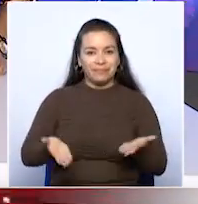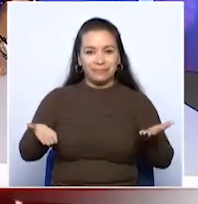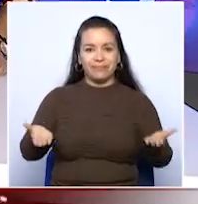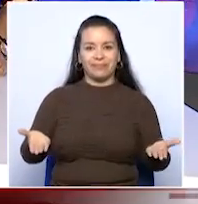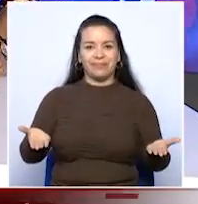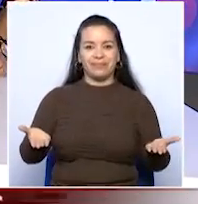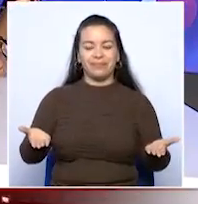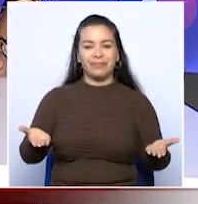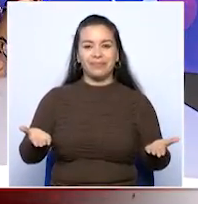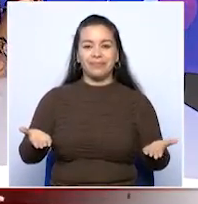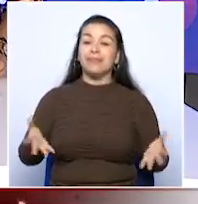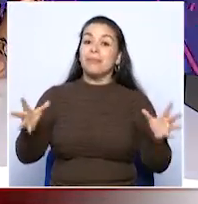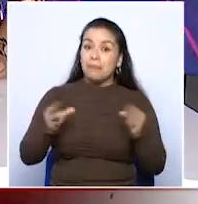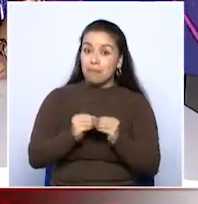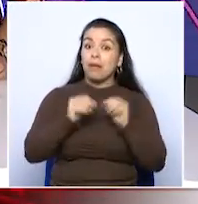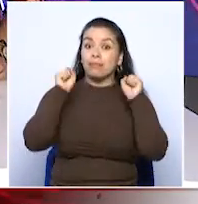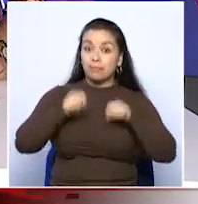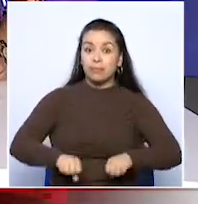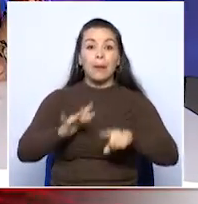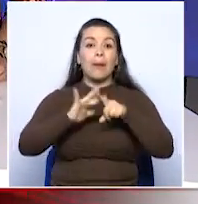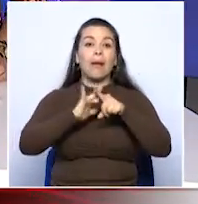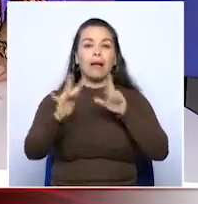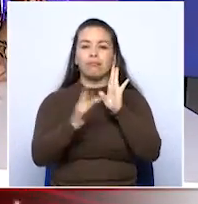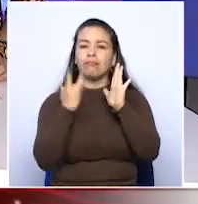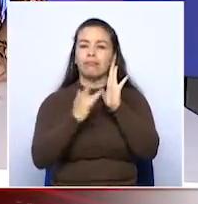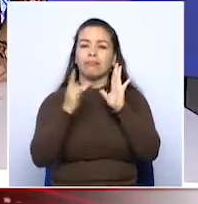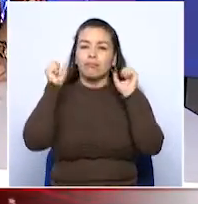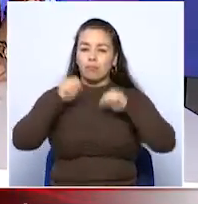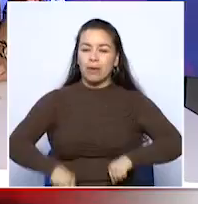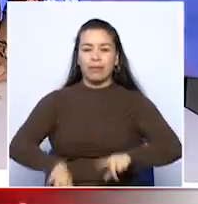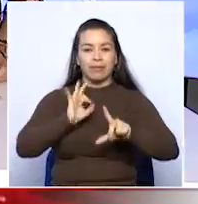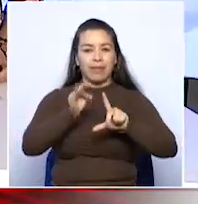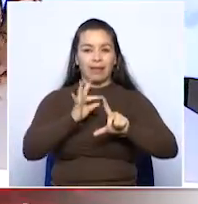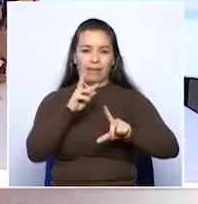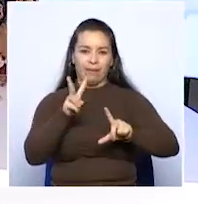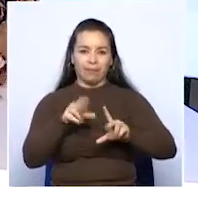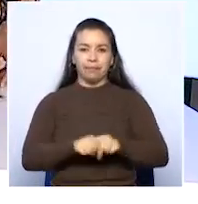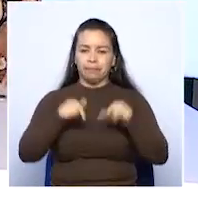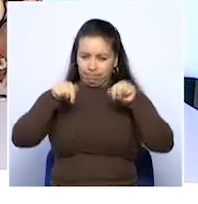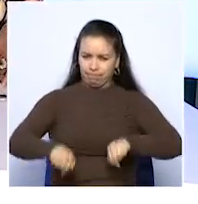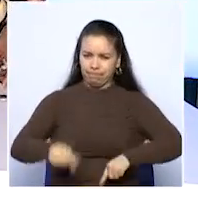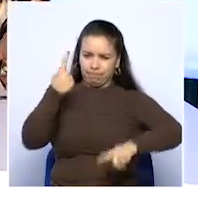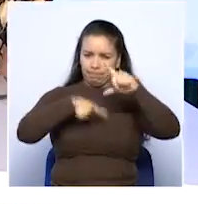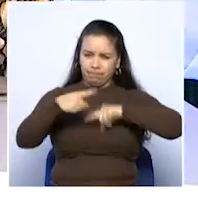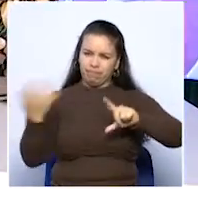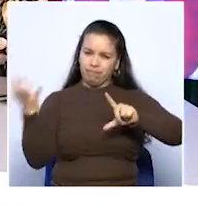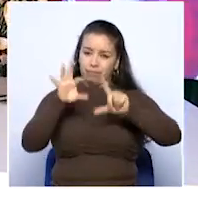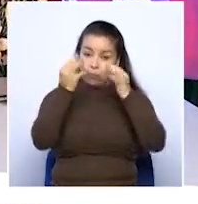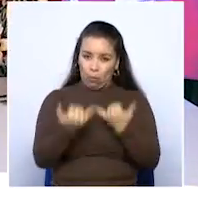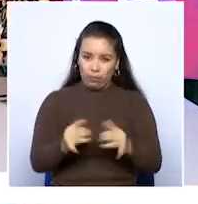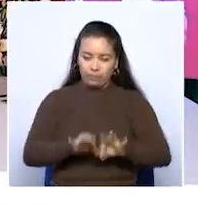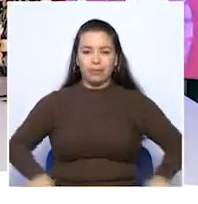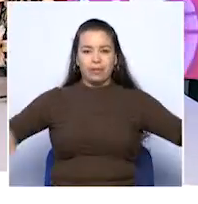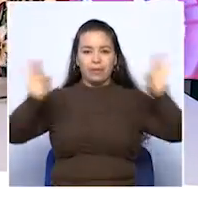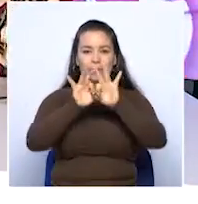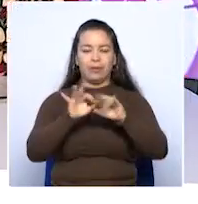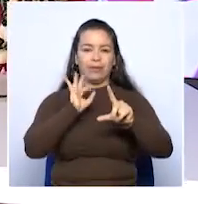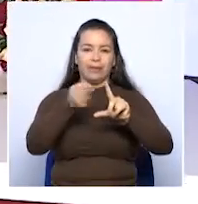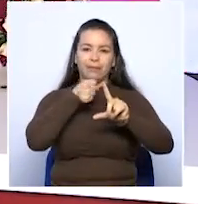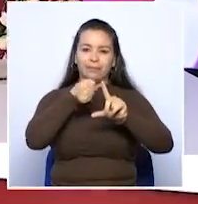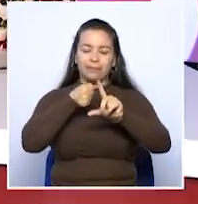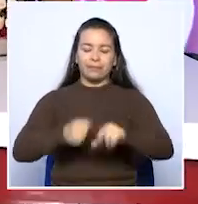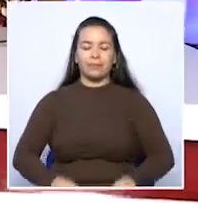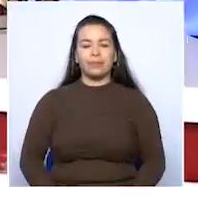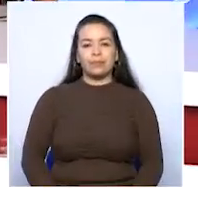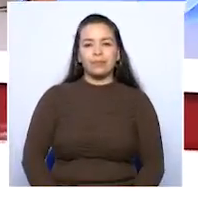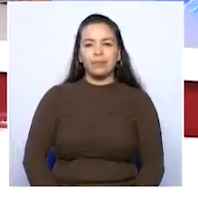.gov.co y a través de nuestro aplicativo móvil Telecafe TV. Estos son los titulares de los hechos más importantes del día en Telecafe Noticias.